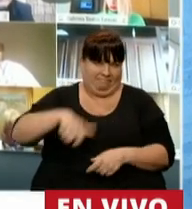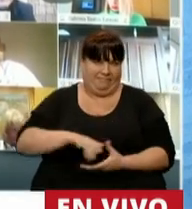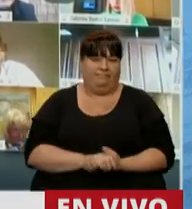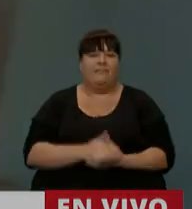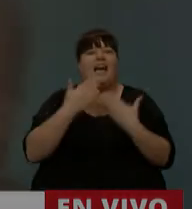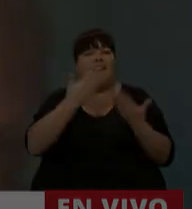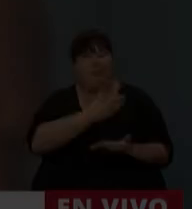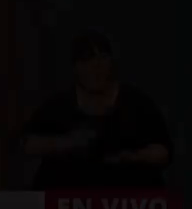presidente. Gracias diputado.